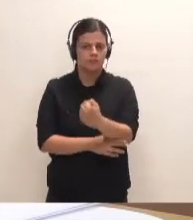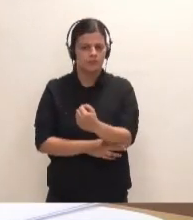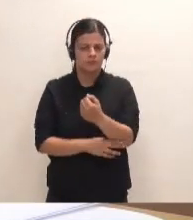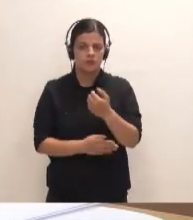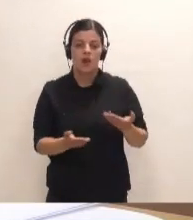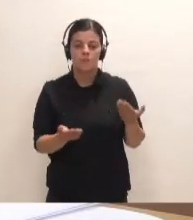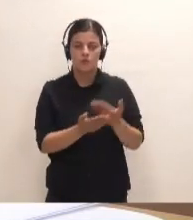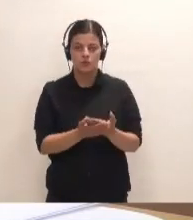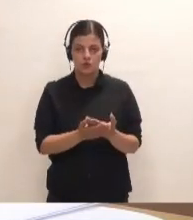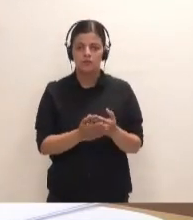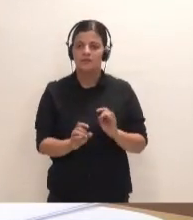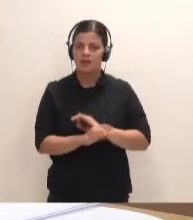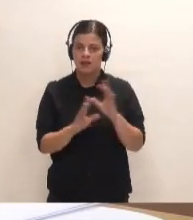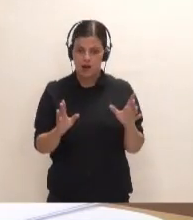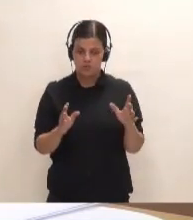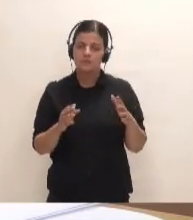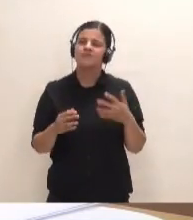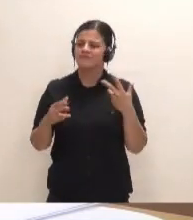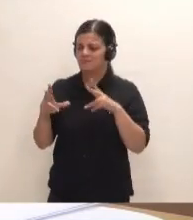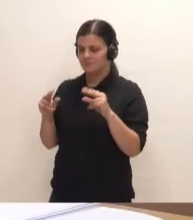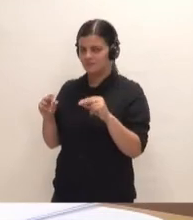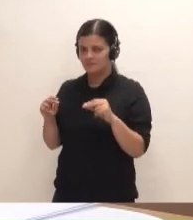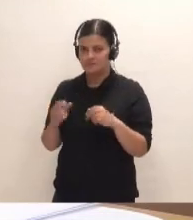que hemos presentado para debatir en el próximo. Gracias.